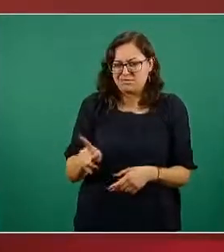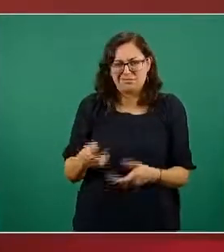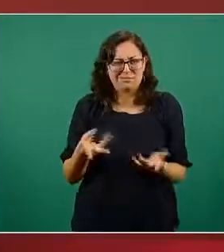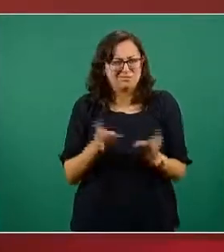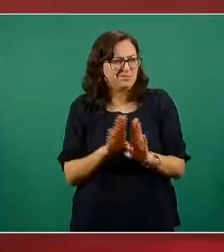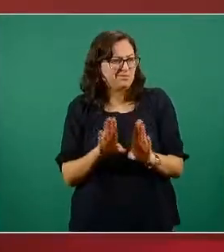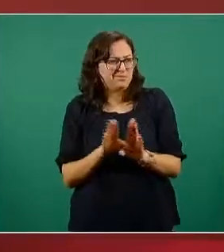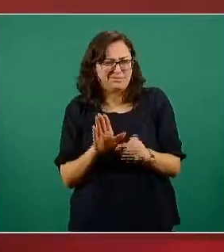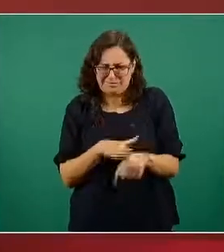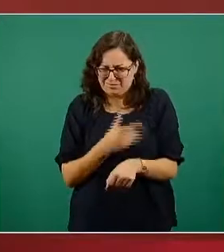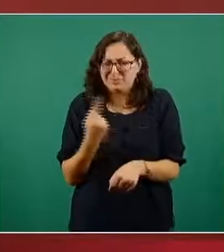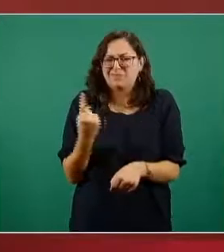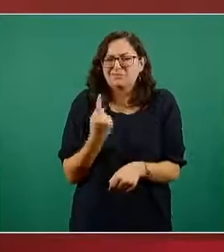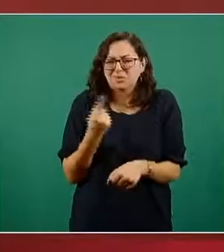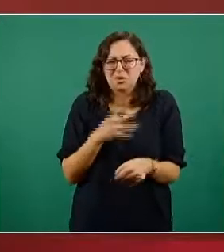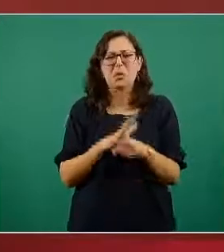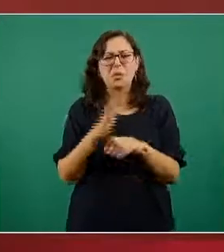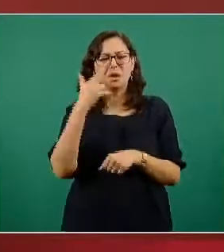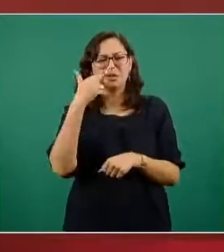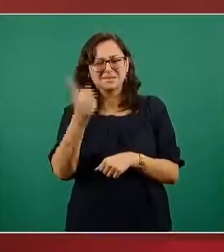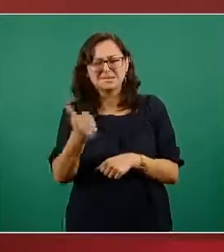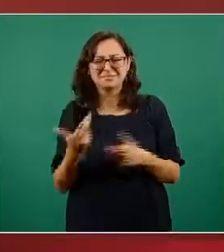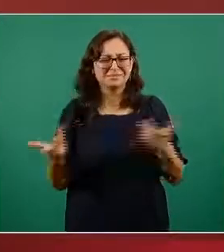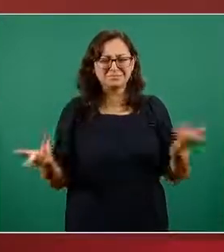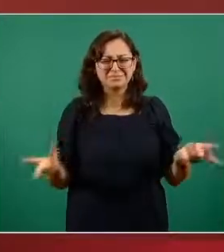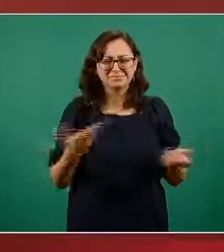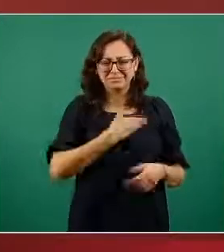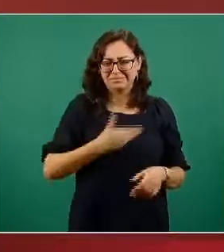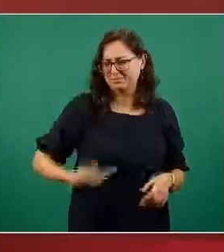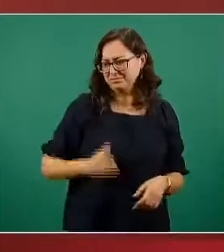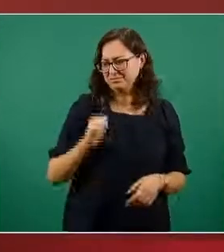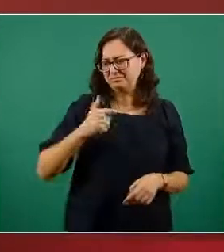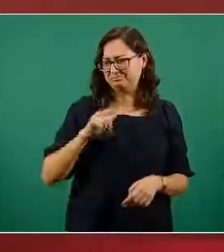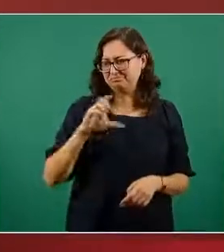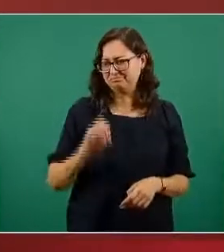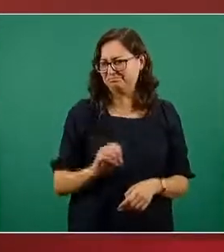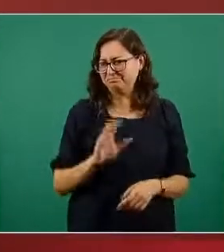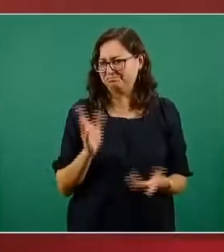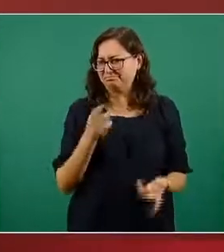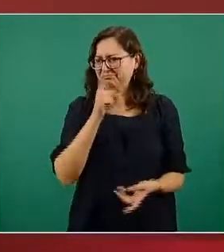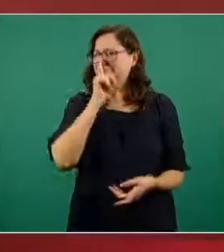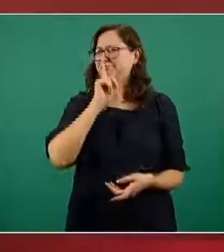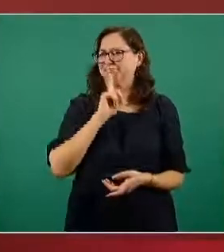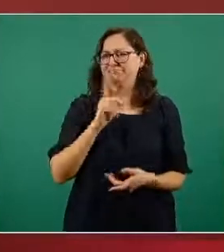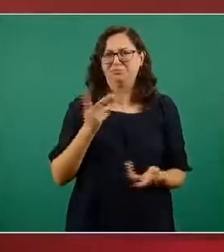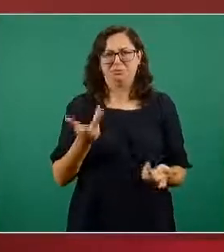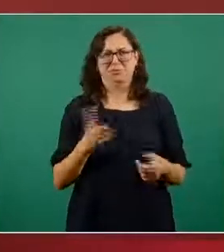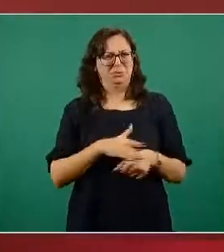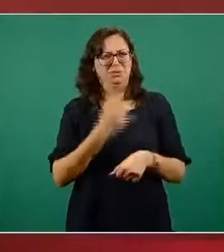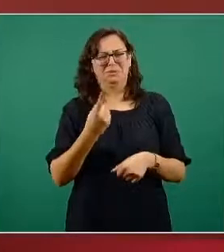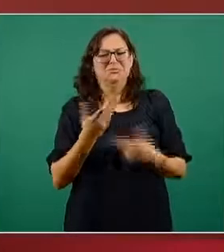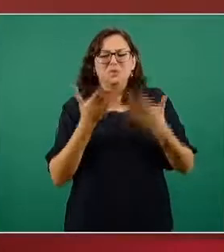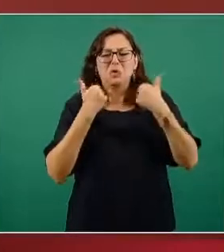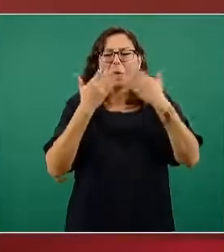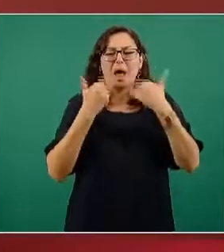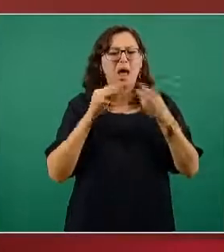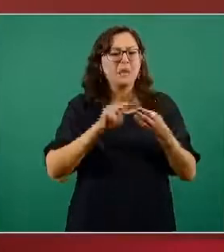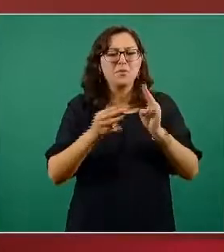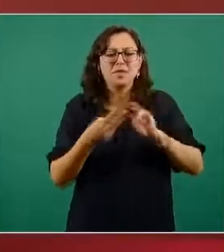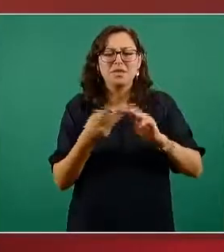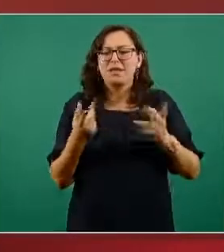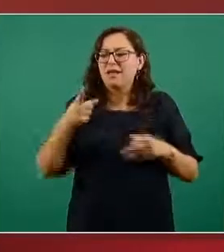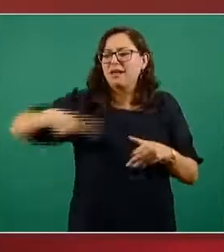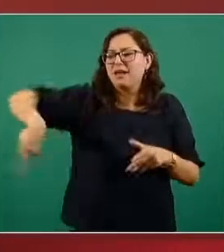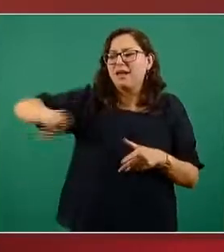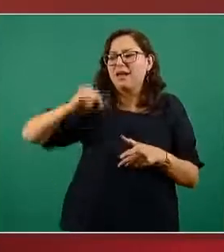la intención del presidente López Obrador es interesante porque también quienes están propagando esta